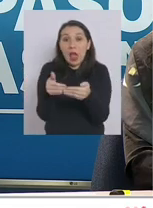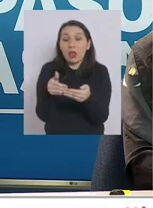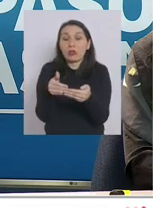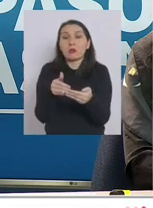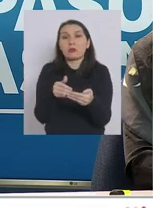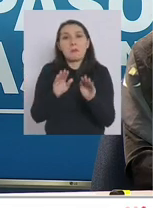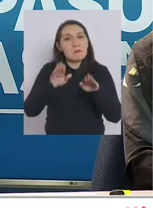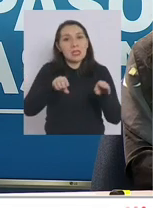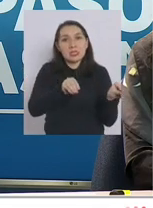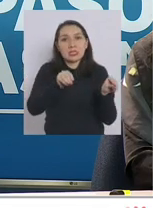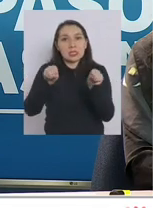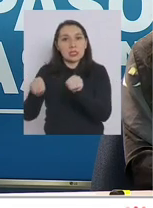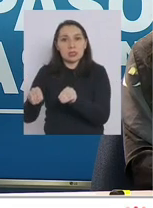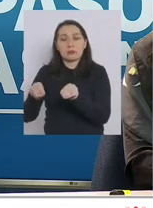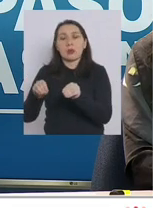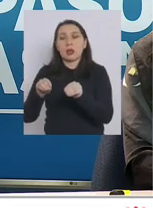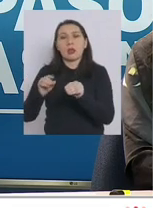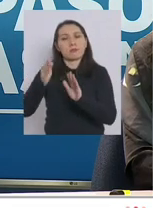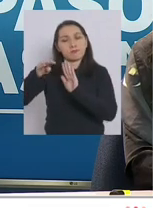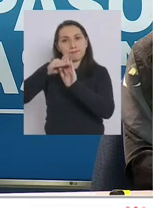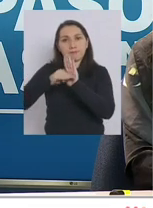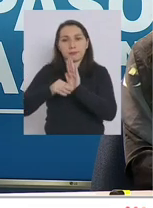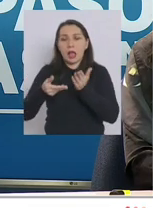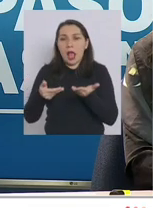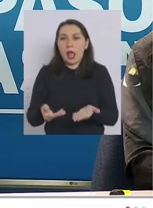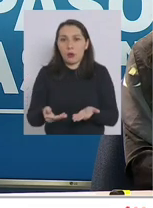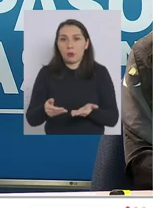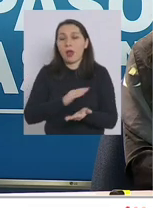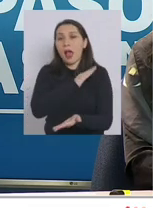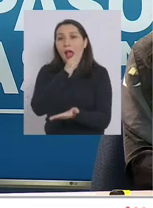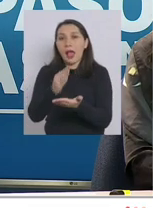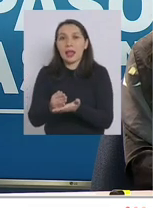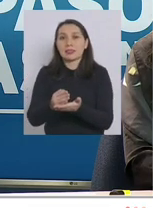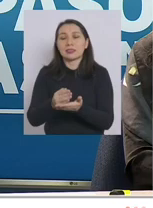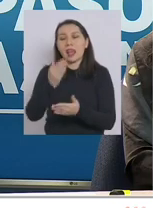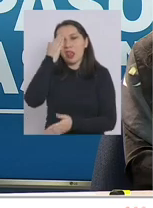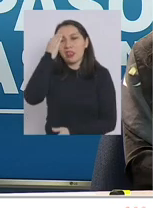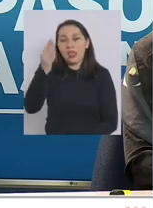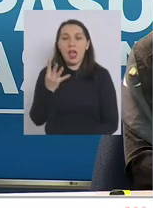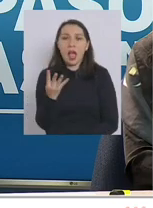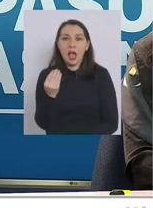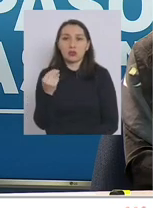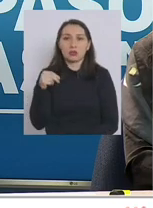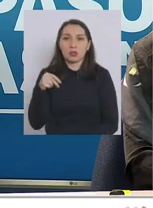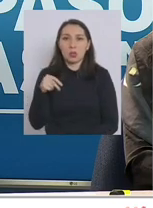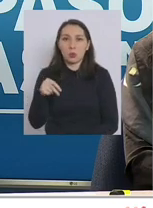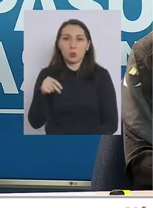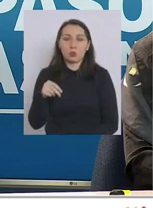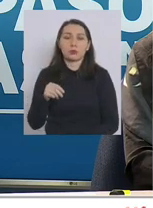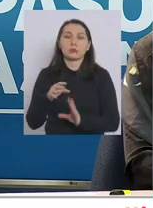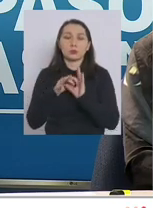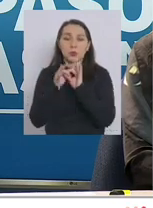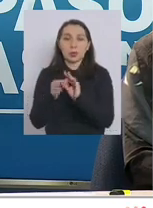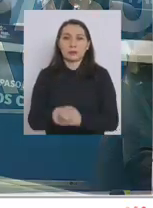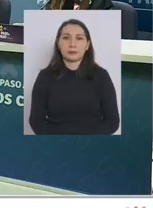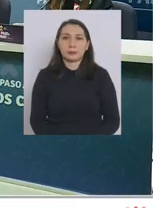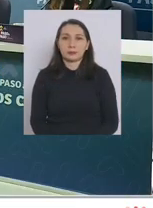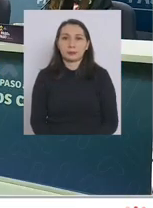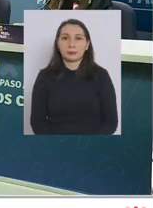con las mismas con las mismas medidas actuales hasta el día 14 de julio. Muchas gracias.